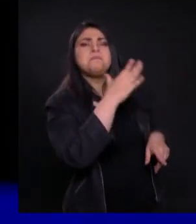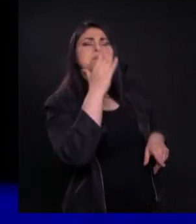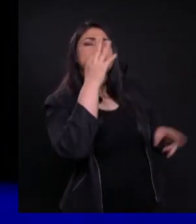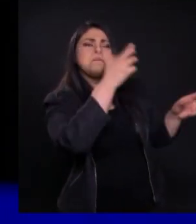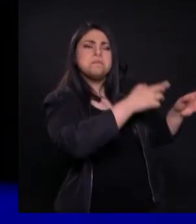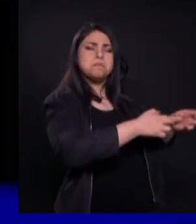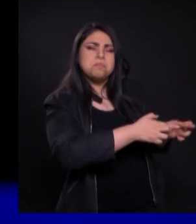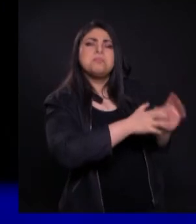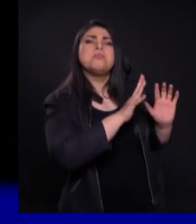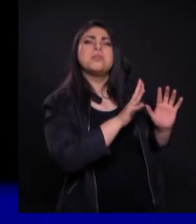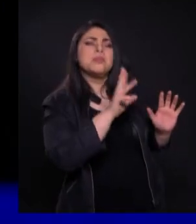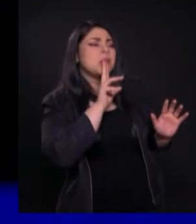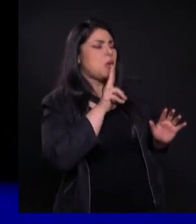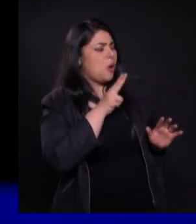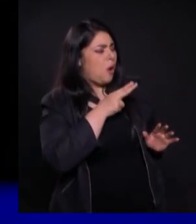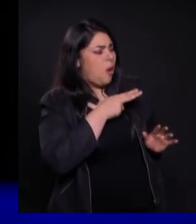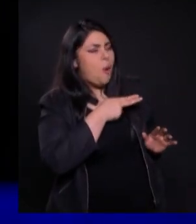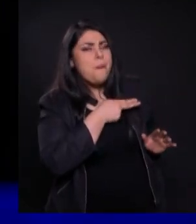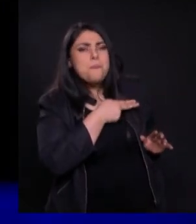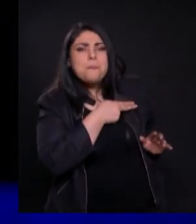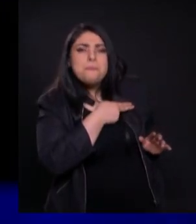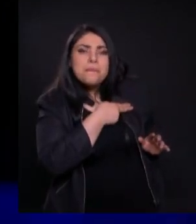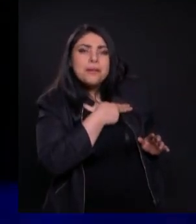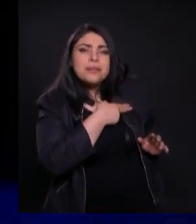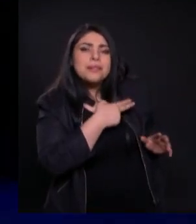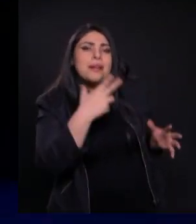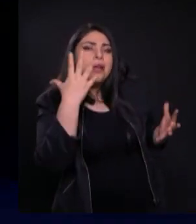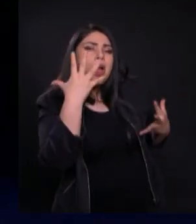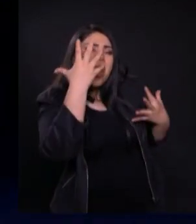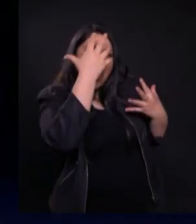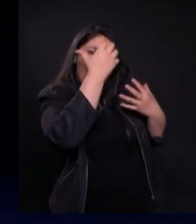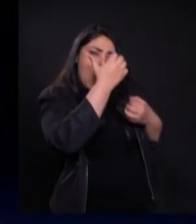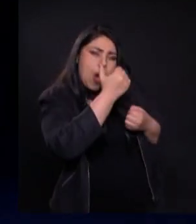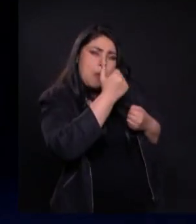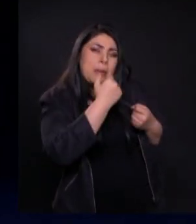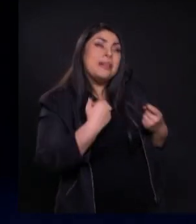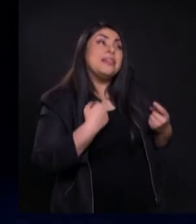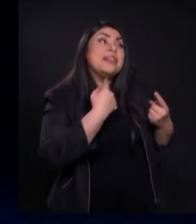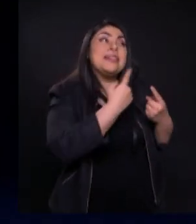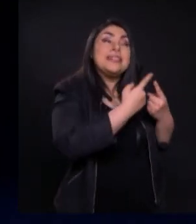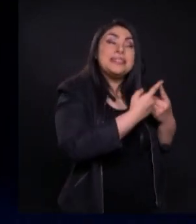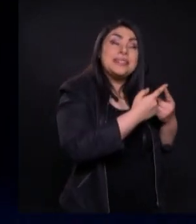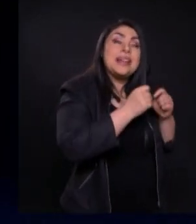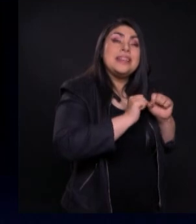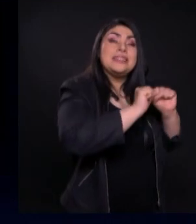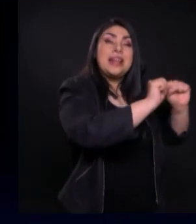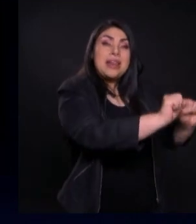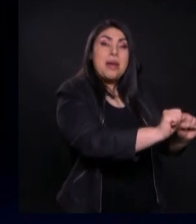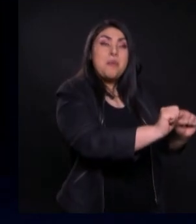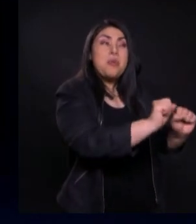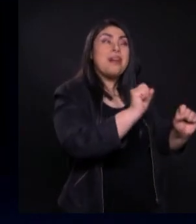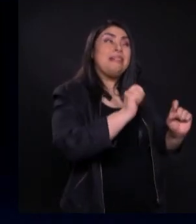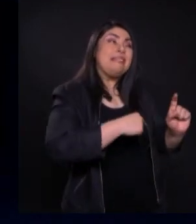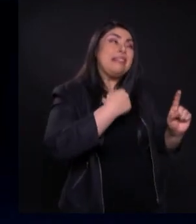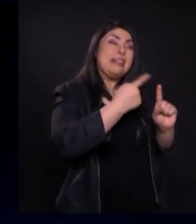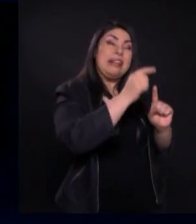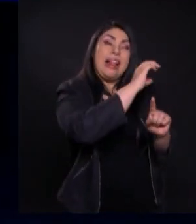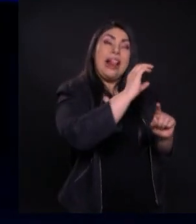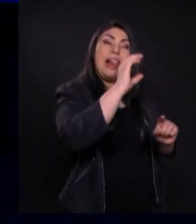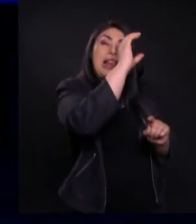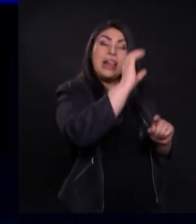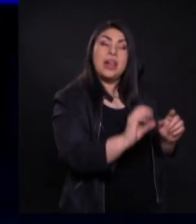De hombre Se humilló A sí mismo Haciéndose obediente Hasta la muerte Y la muerte De cruz Como servía Jesús